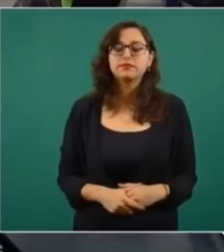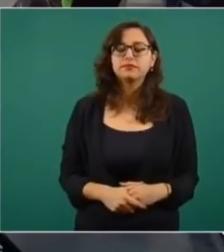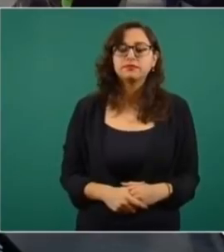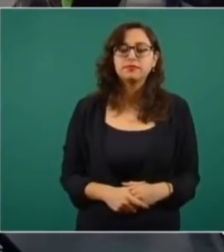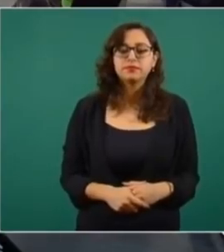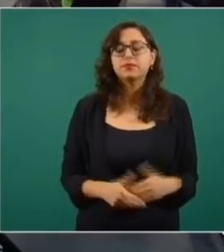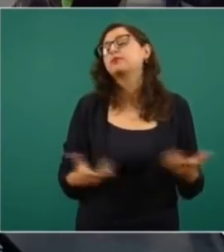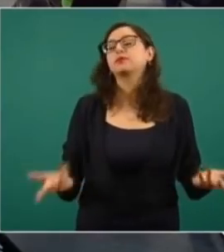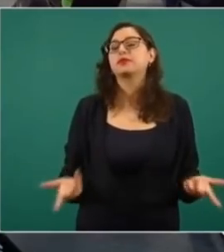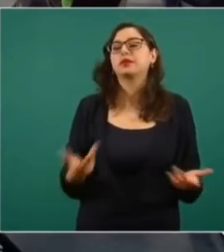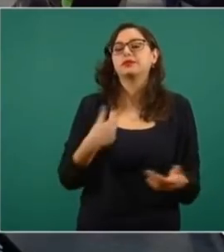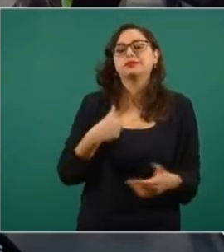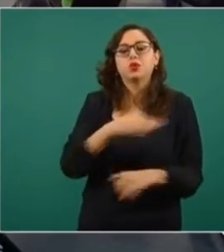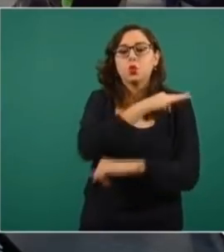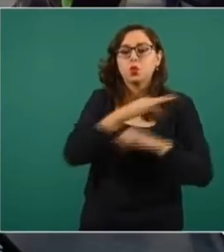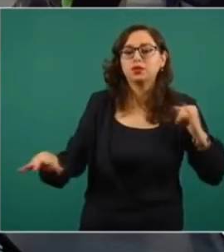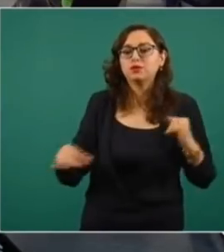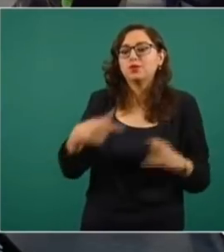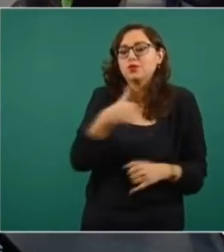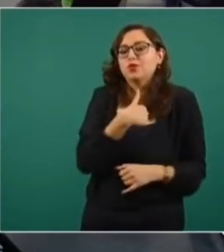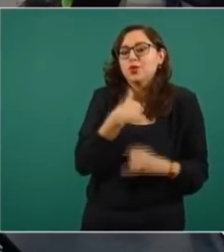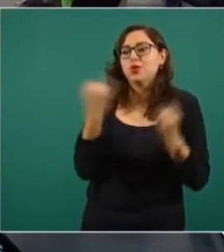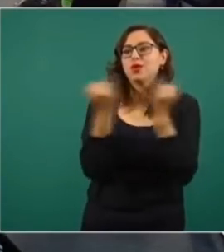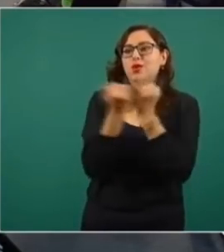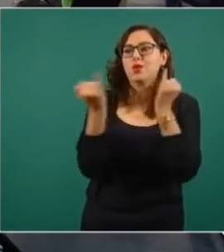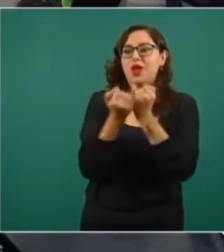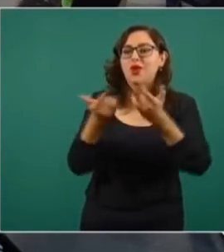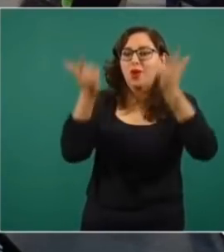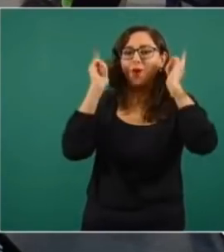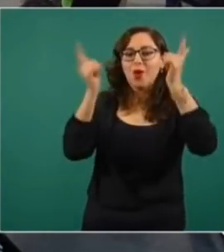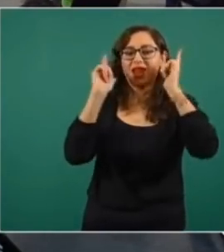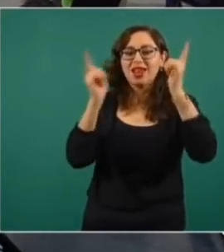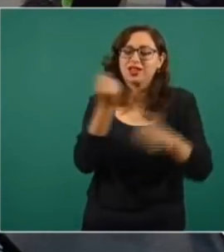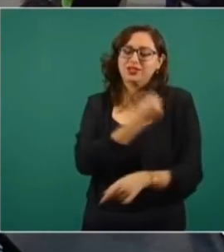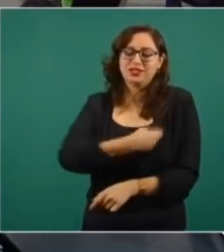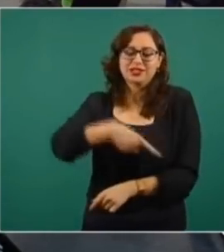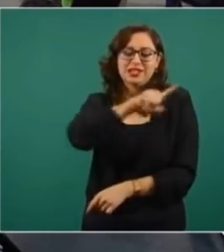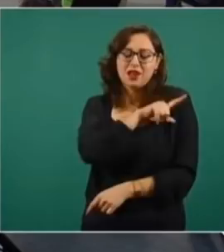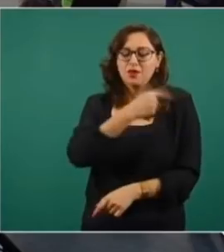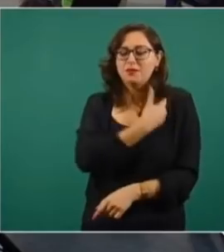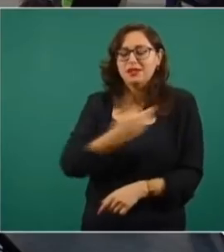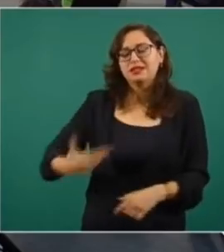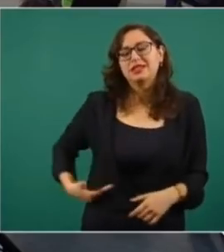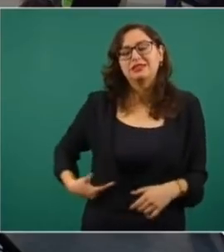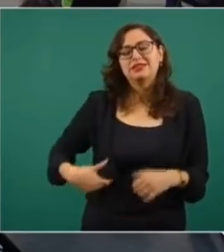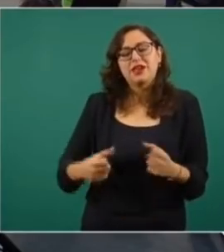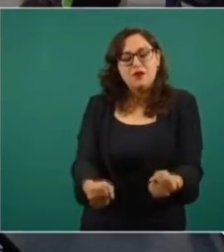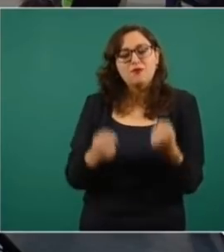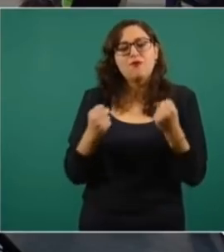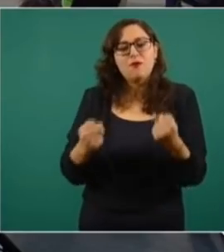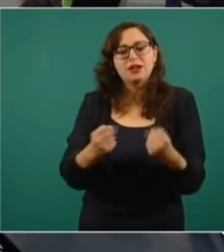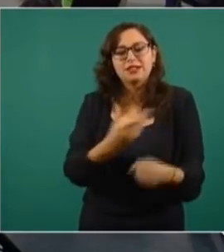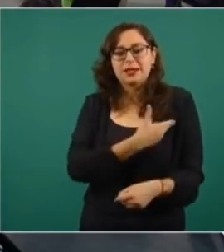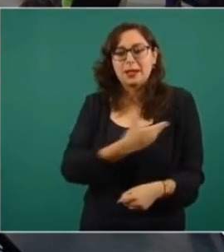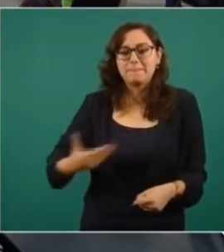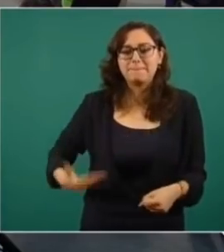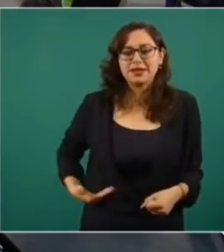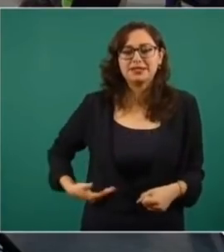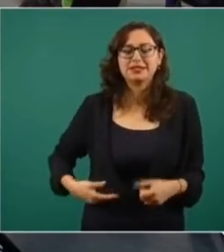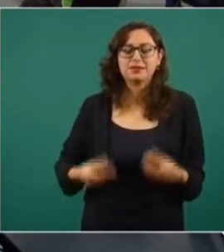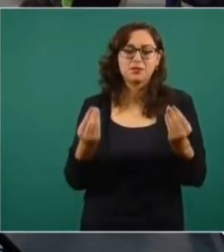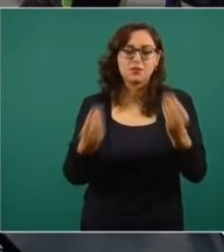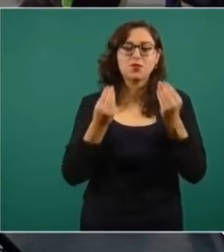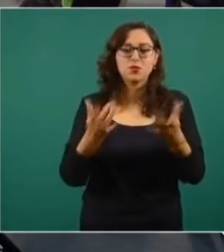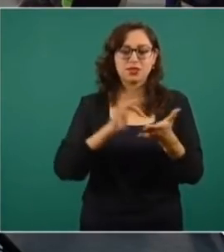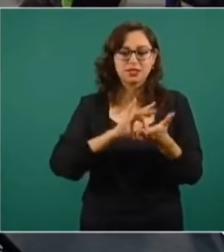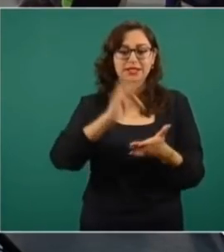por supuesto, como millones de personas. Salud al presidente, fuerza presidente, eso es yo lo que quisiera terminar diciendo. Secretaria, le